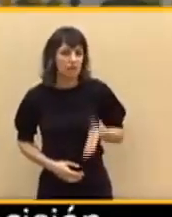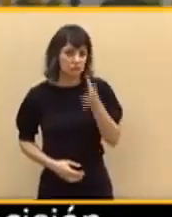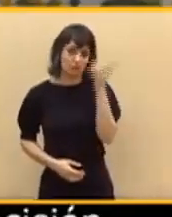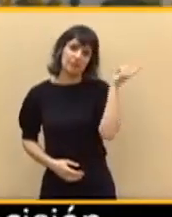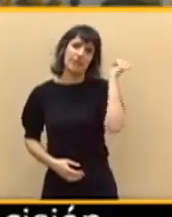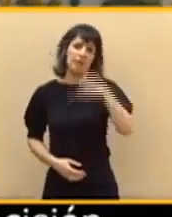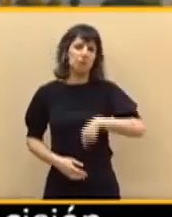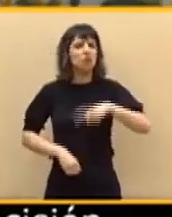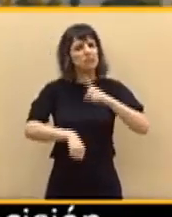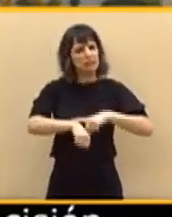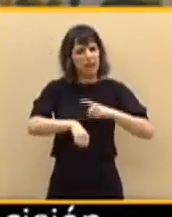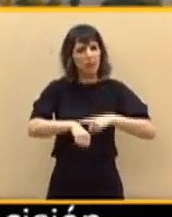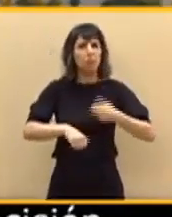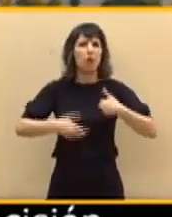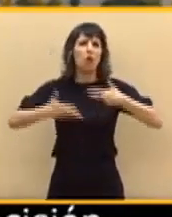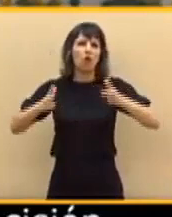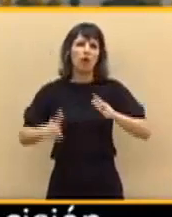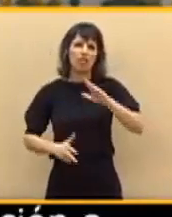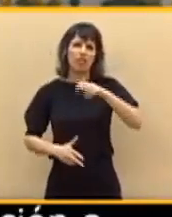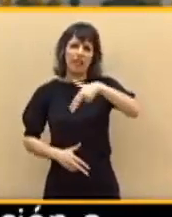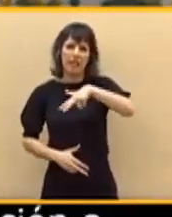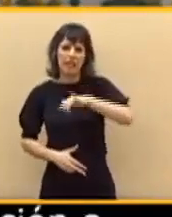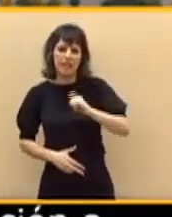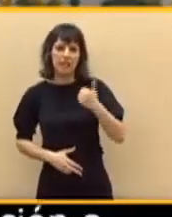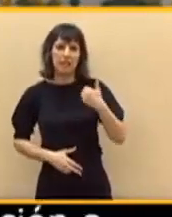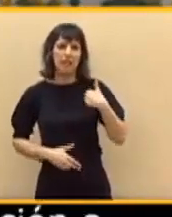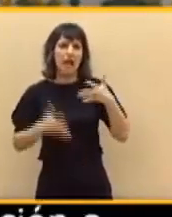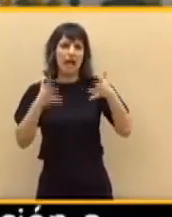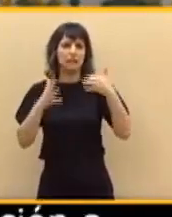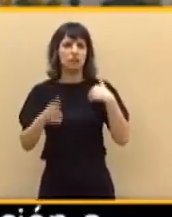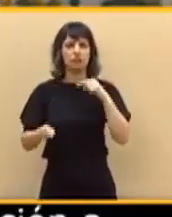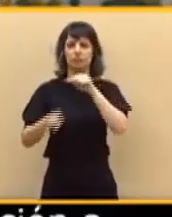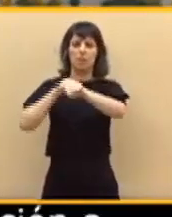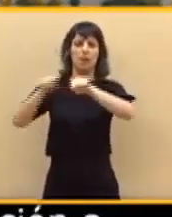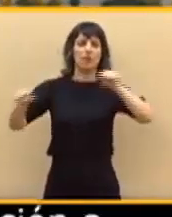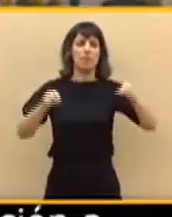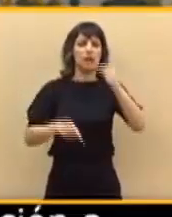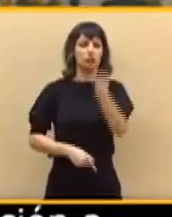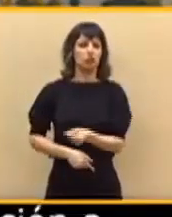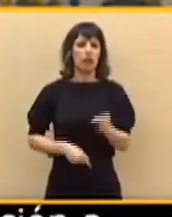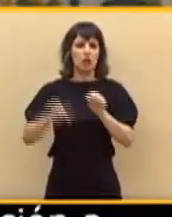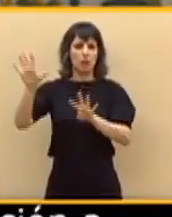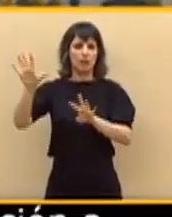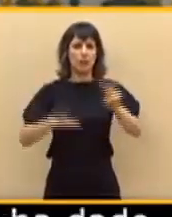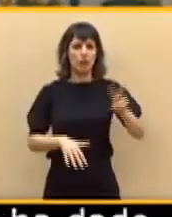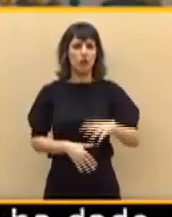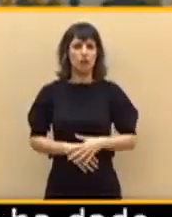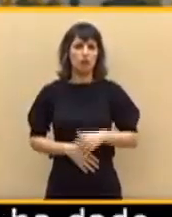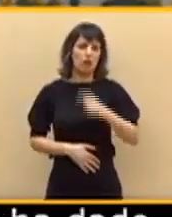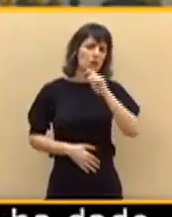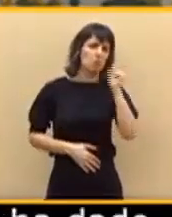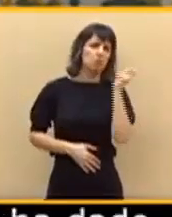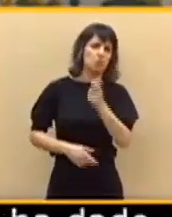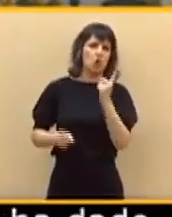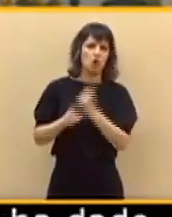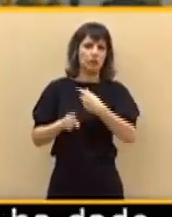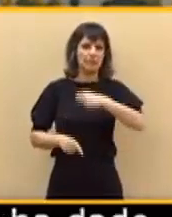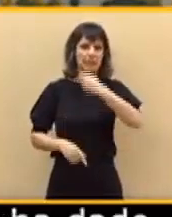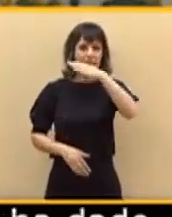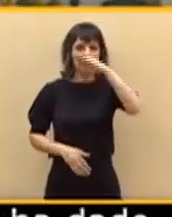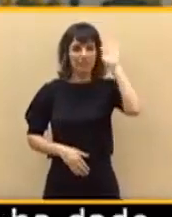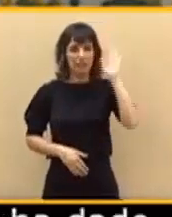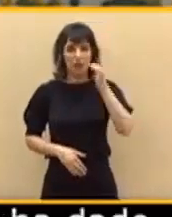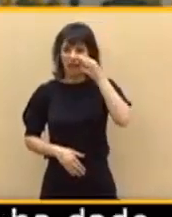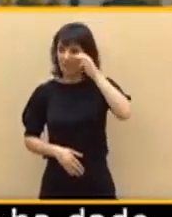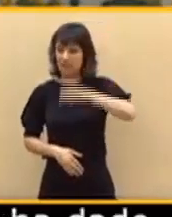ocupar un sillón en el CNI, a nombrar a 92 asesores a dedo y a insultar al presidente Casado y a los que de verdad han salvado vidas en esta pandemia y se han anticipado a todos